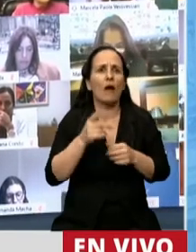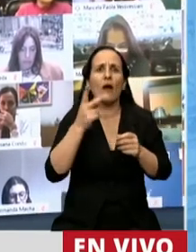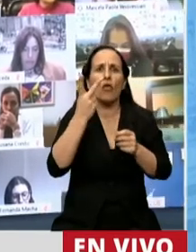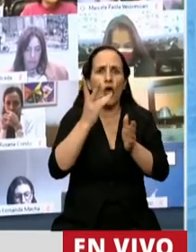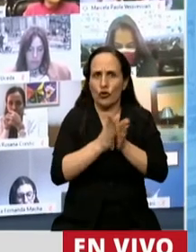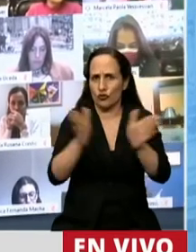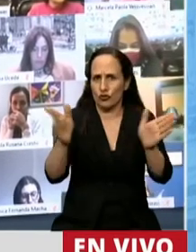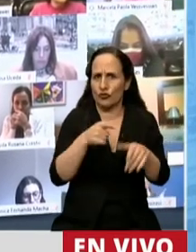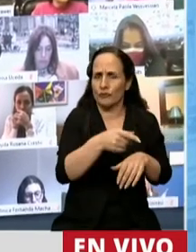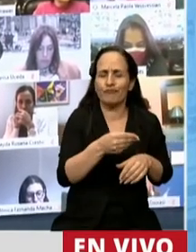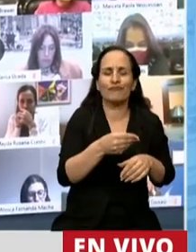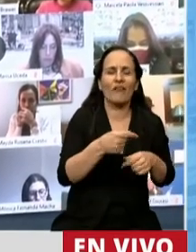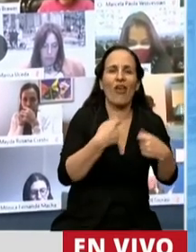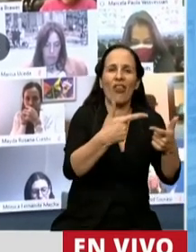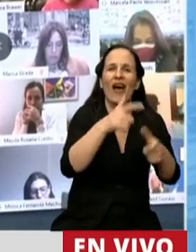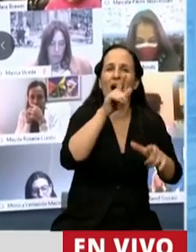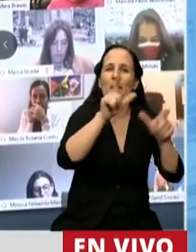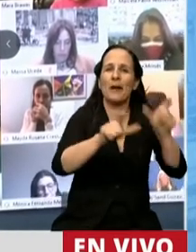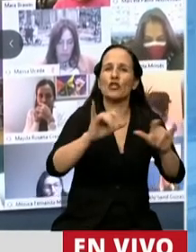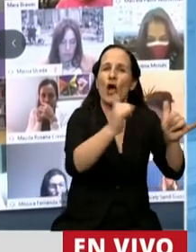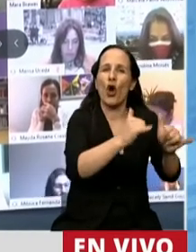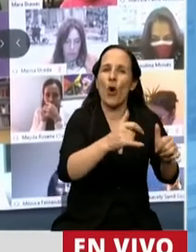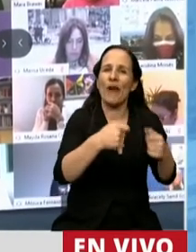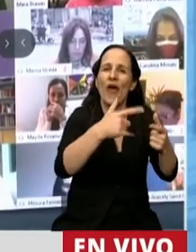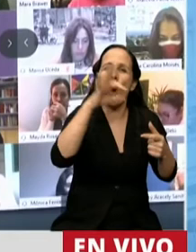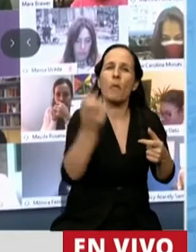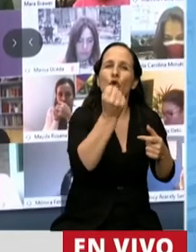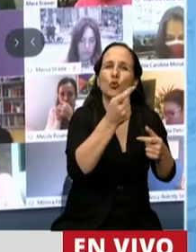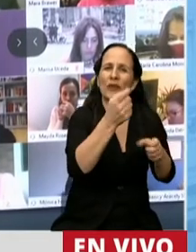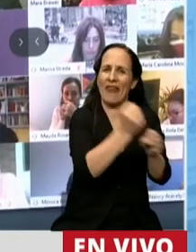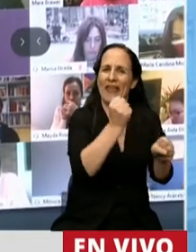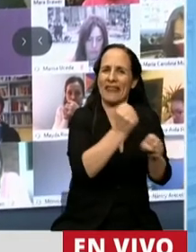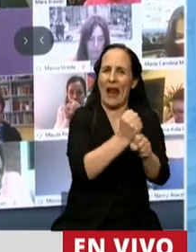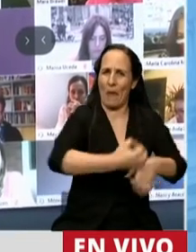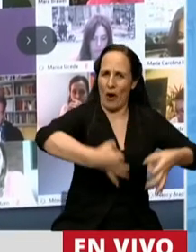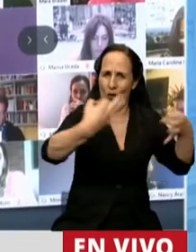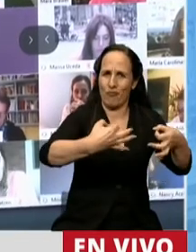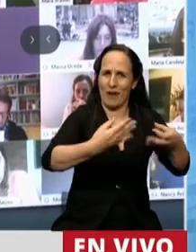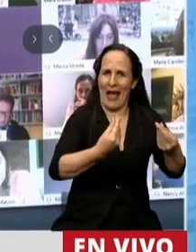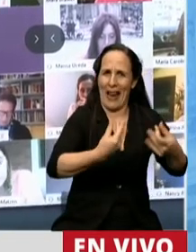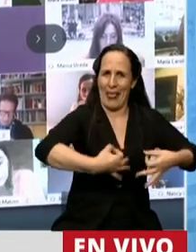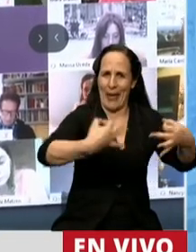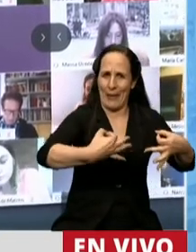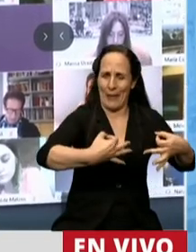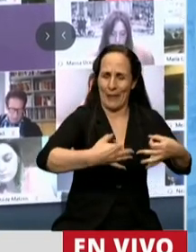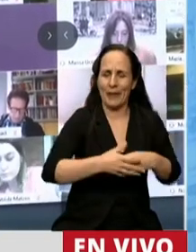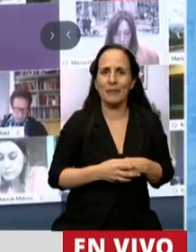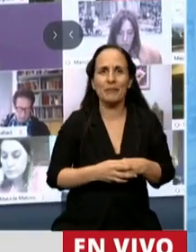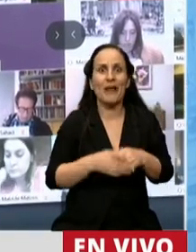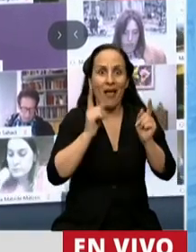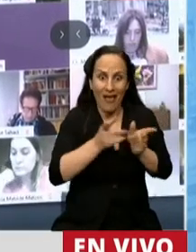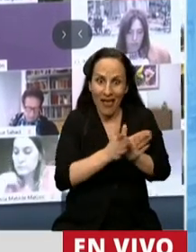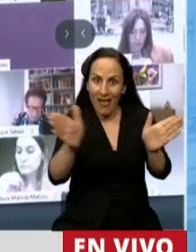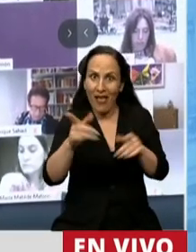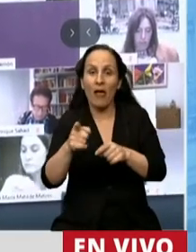es la oportunidad para un montón de jóvenes de trabajo genuino, de trabajo de calidad y también en la posibilidad